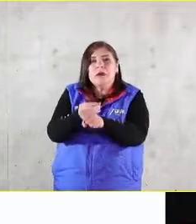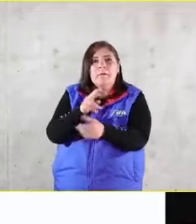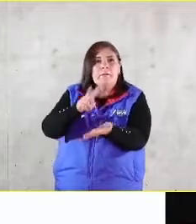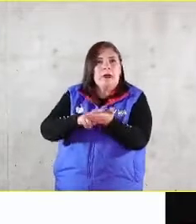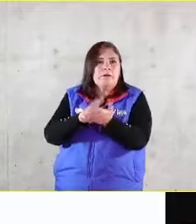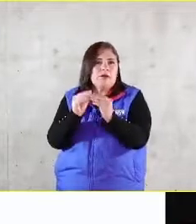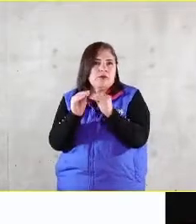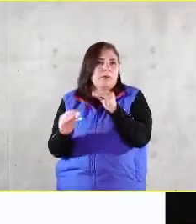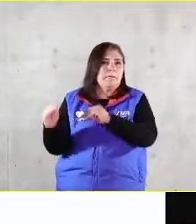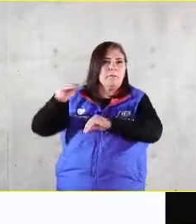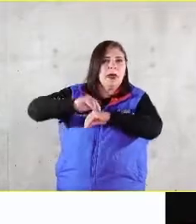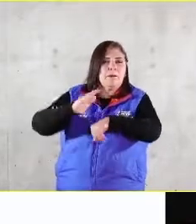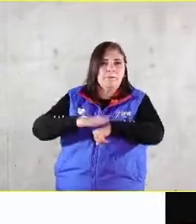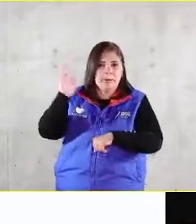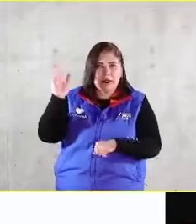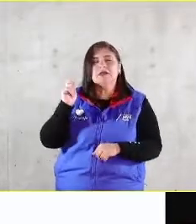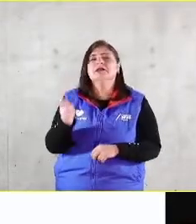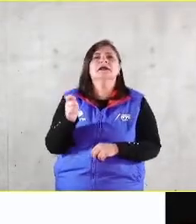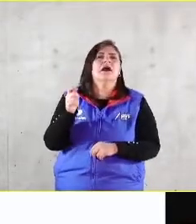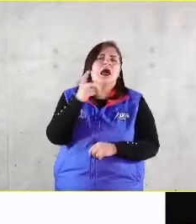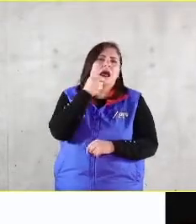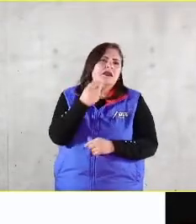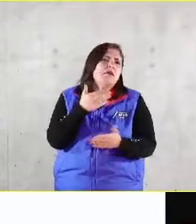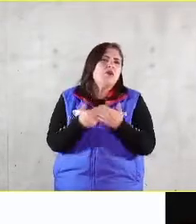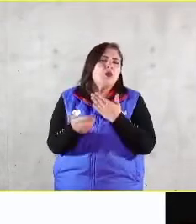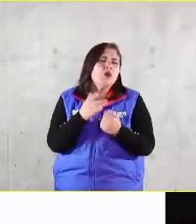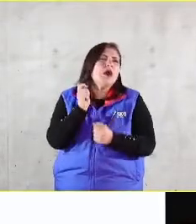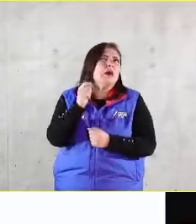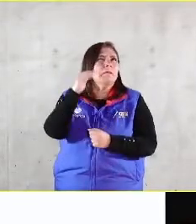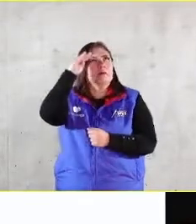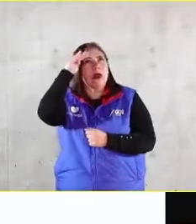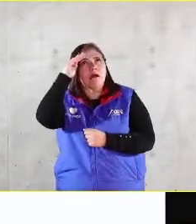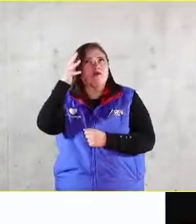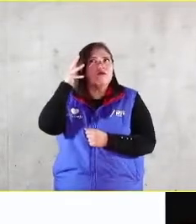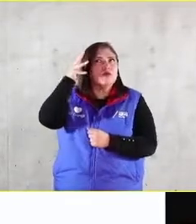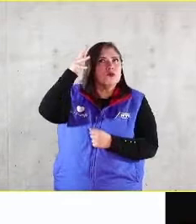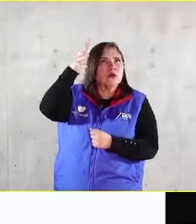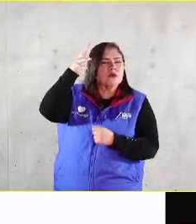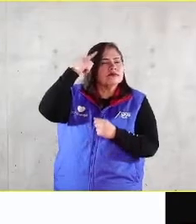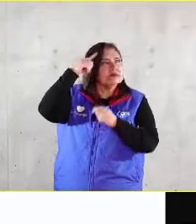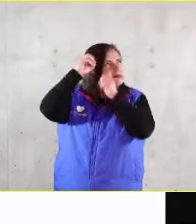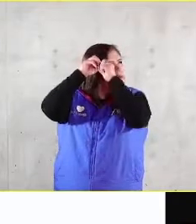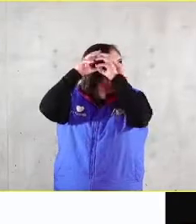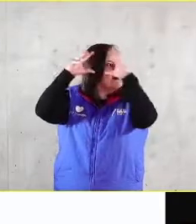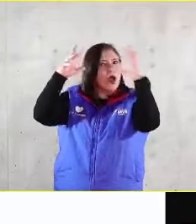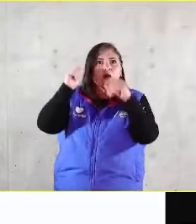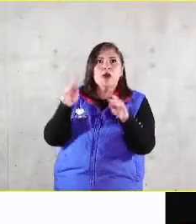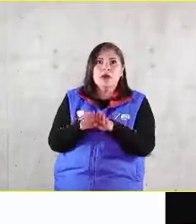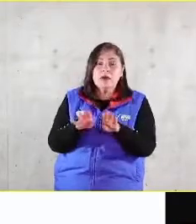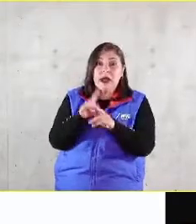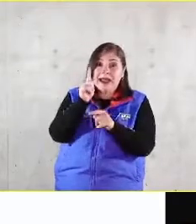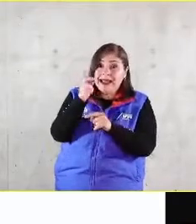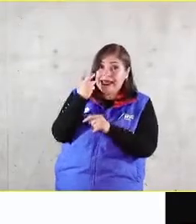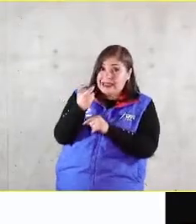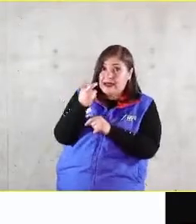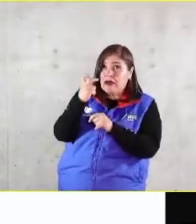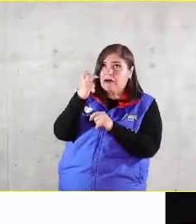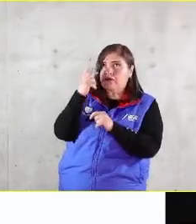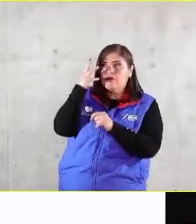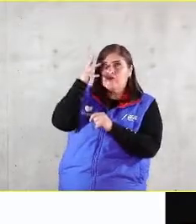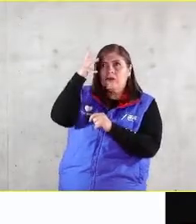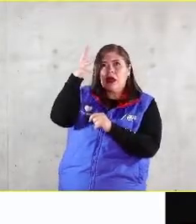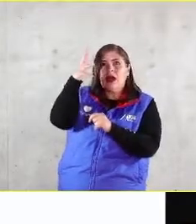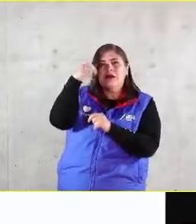dice el modelo es que hay que plantearse ese futuro como nos lo imaginamos y que ese futuro se construye